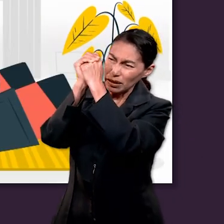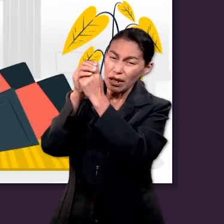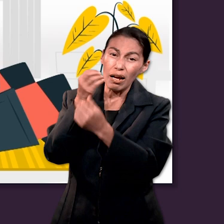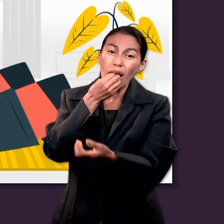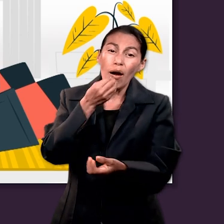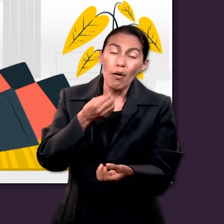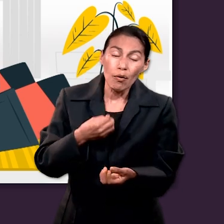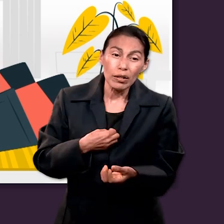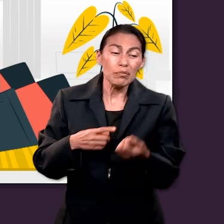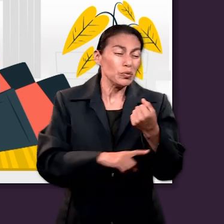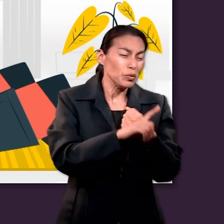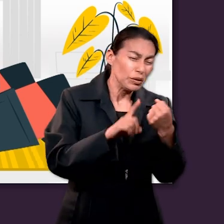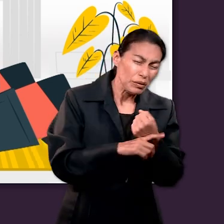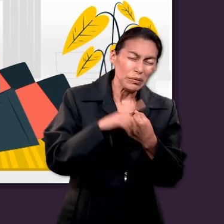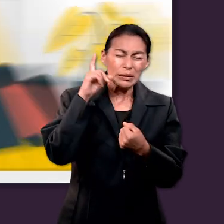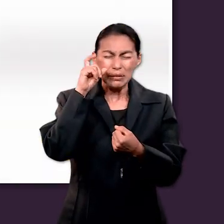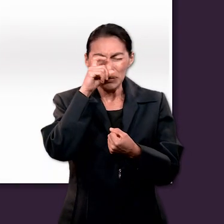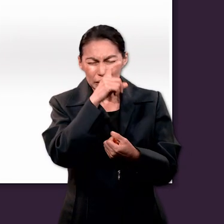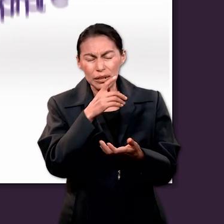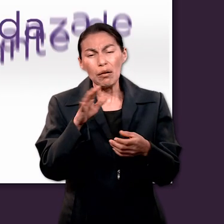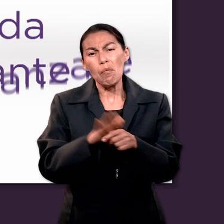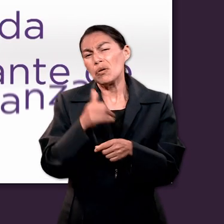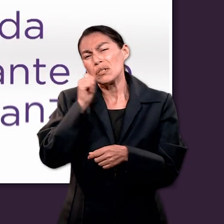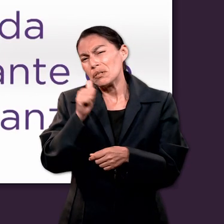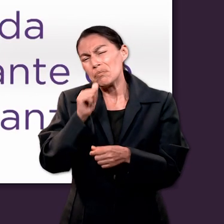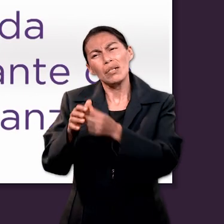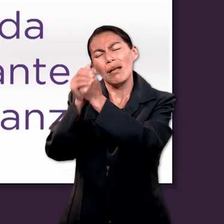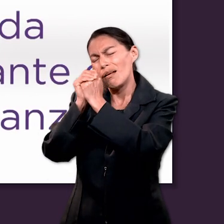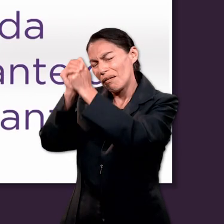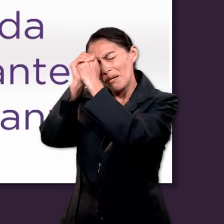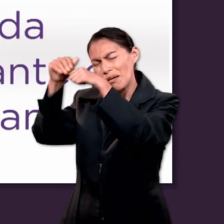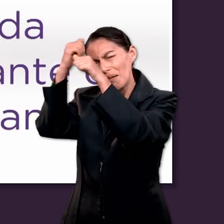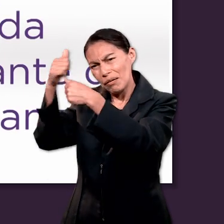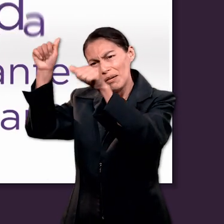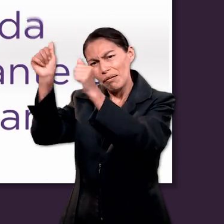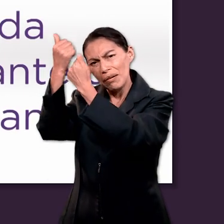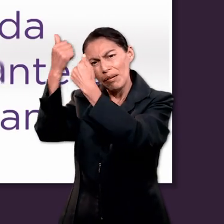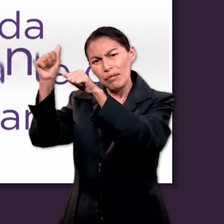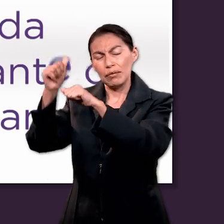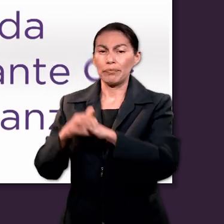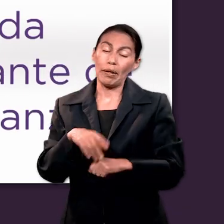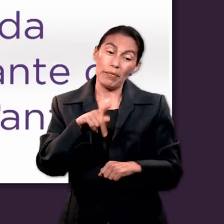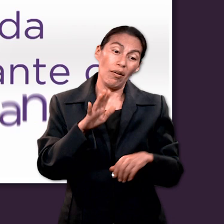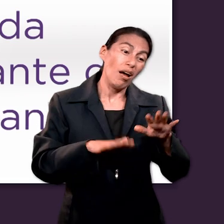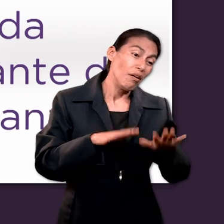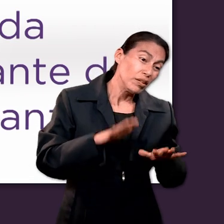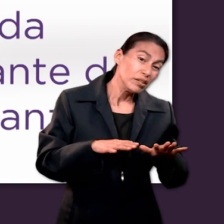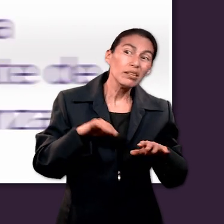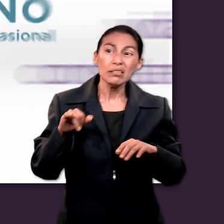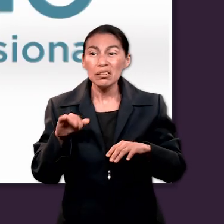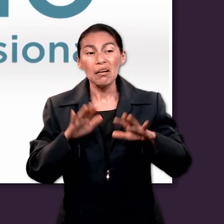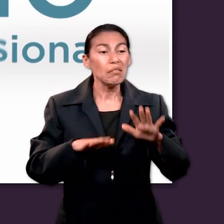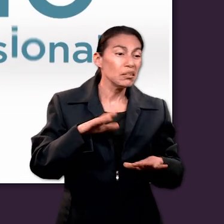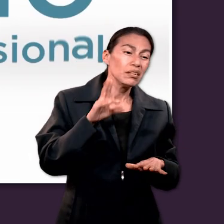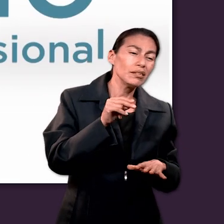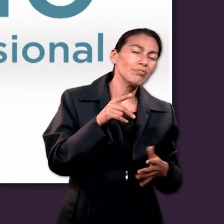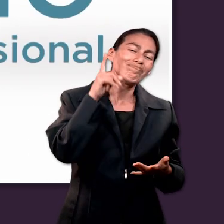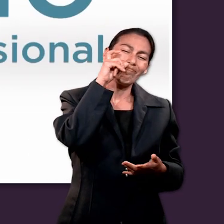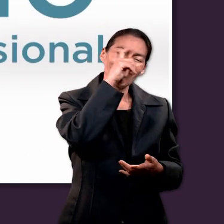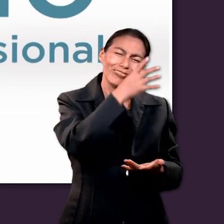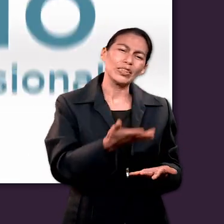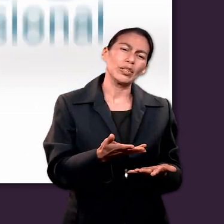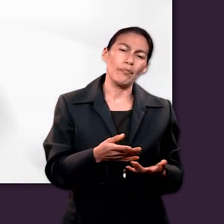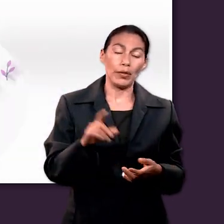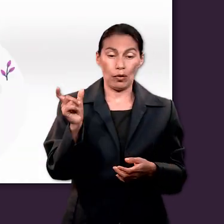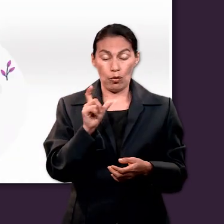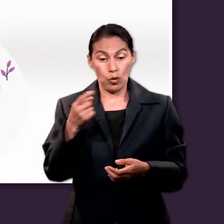es que es posible alabar a Dios en medio del crisol cuando llevamos una vida constante de alabanza, no ocasional.